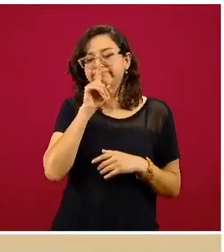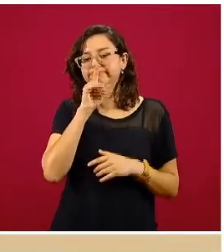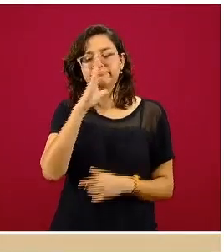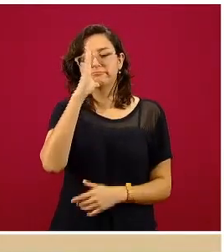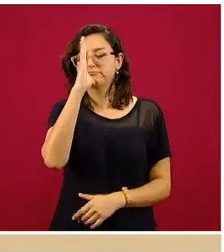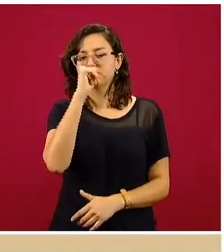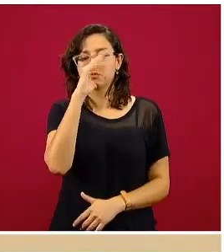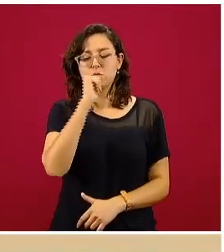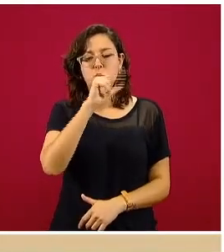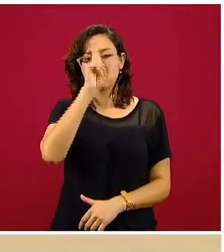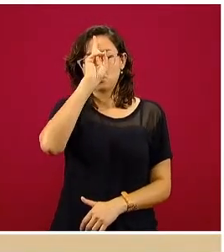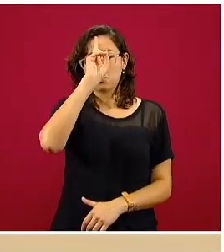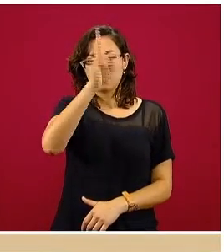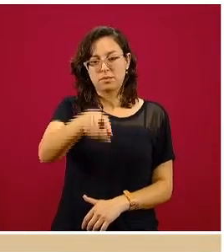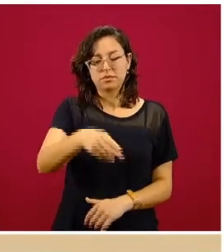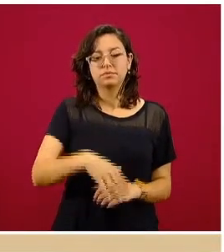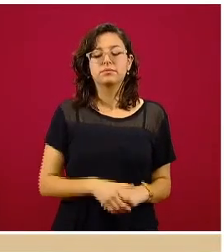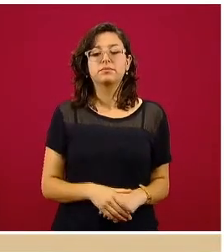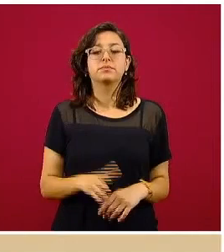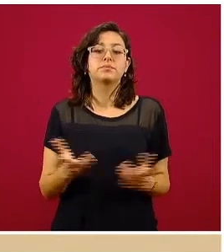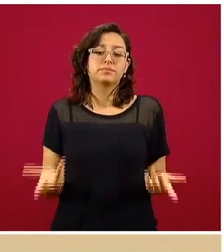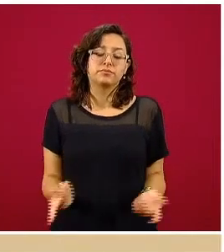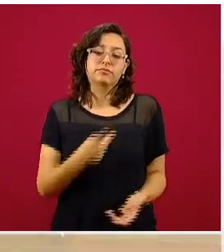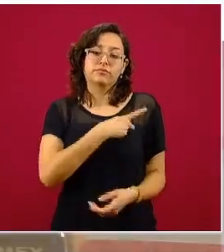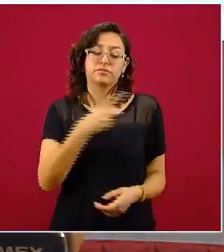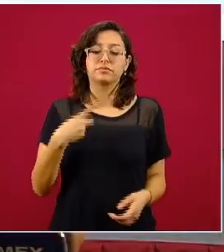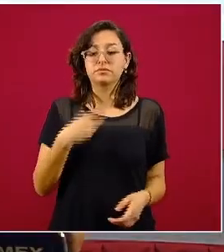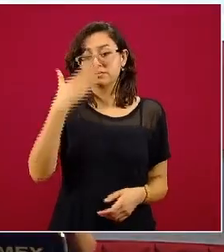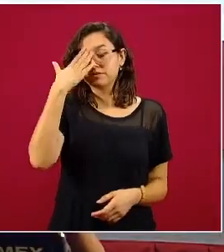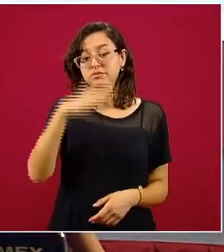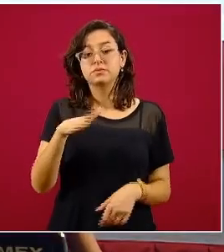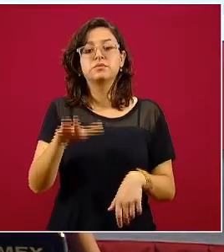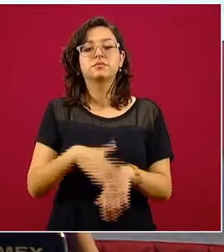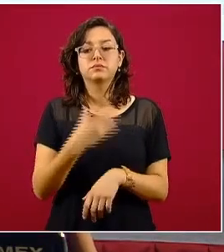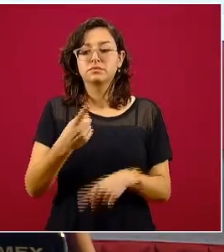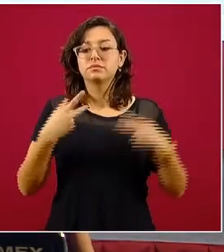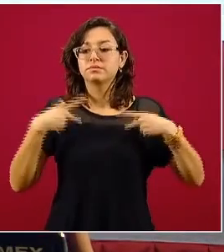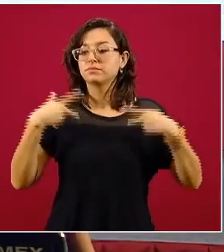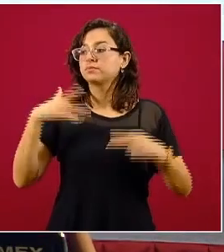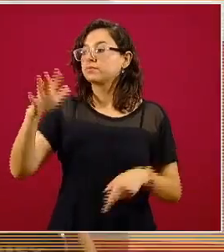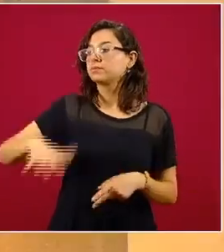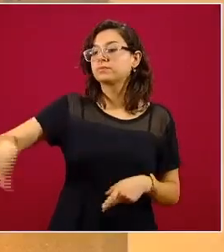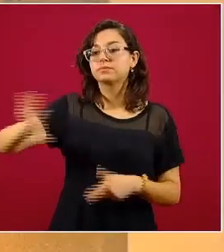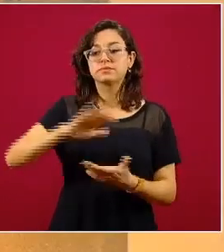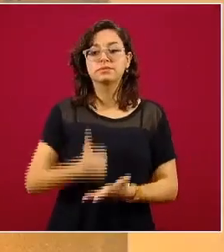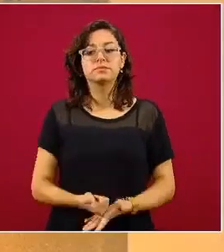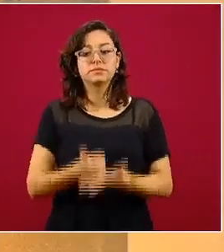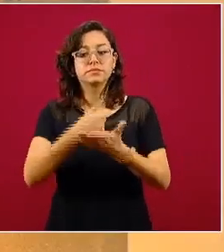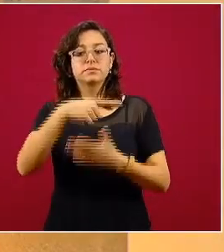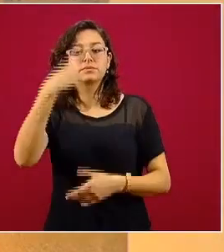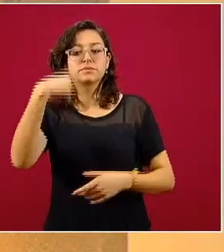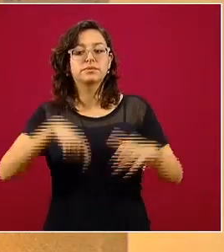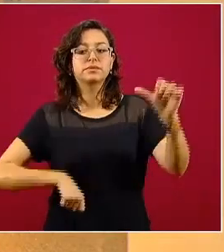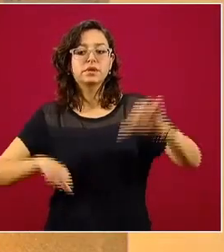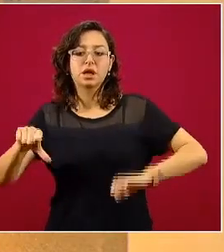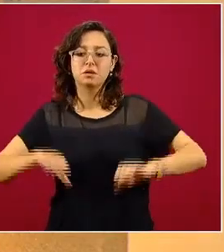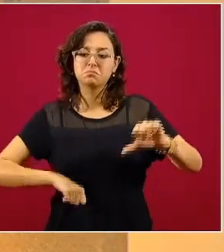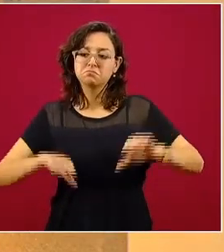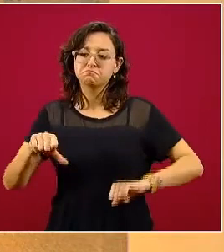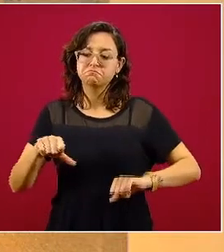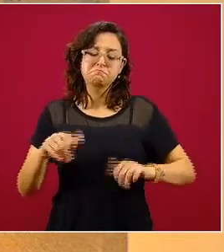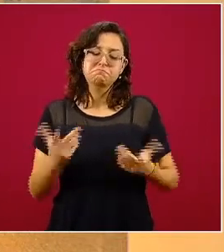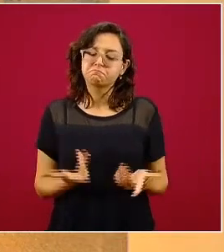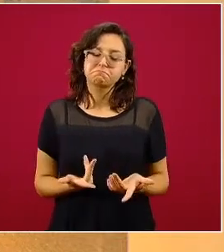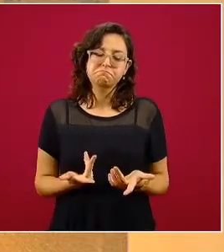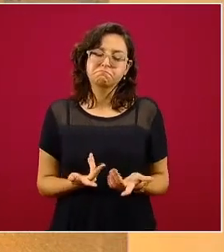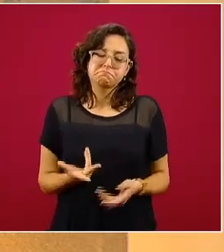lo sepa, porque además lógicamente la población es quien puede ayudar a que estas actividades no se realicen y nos